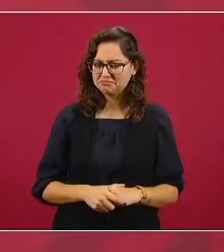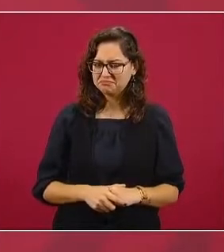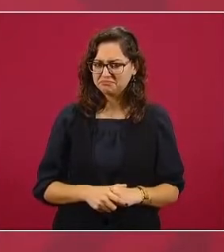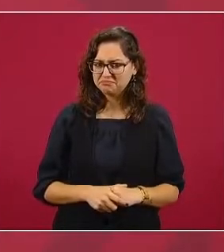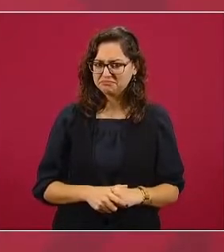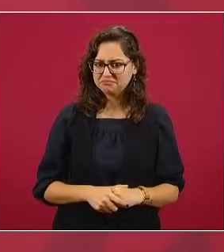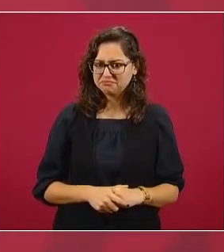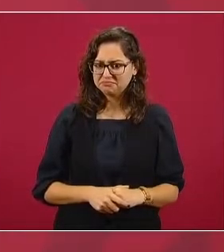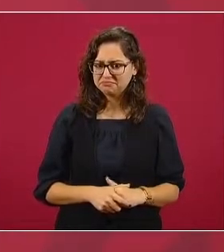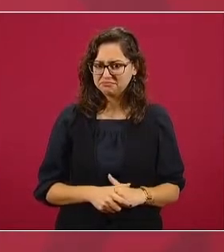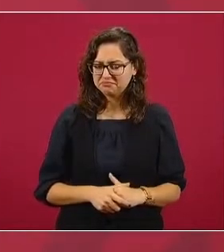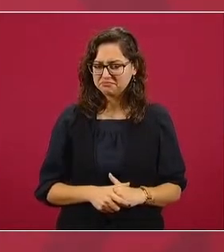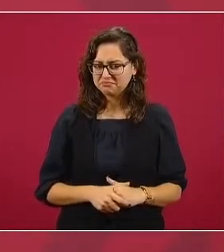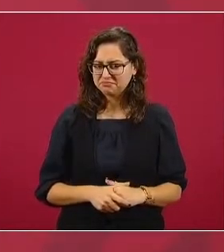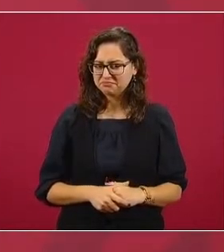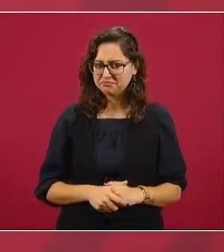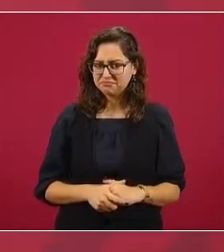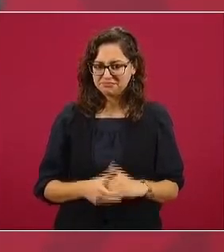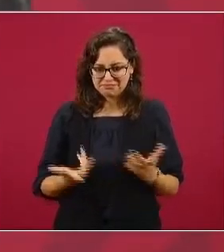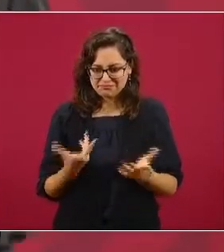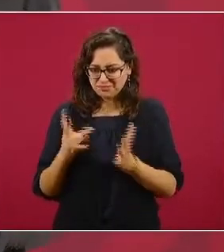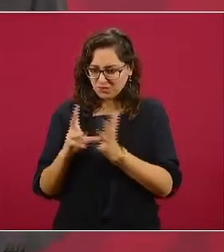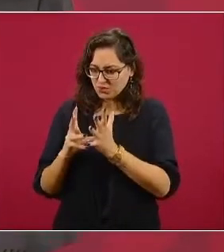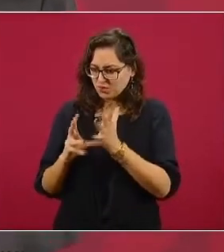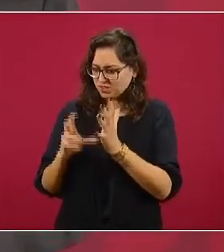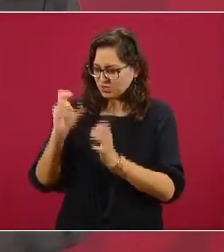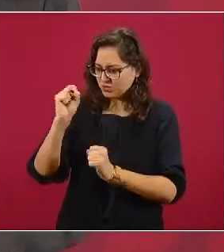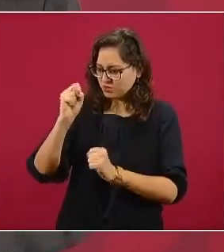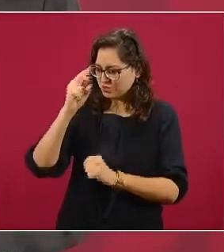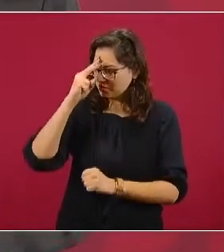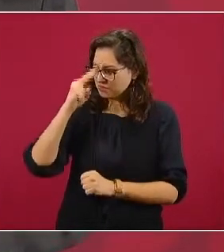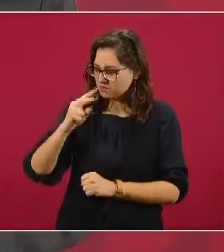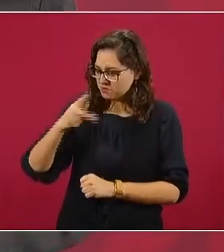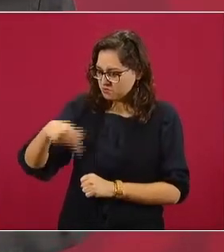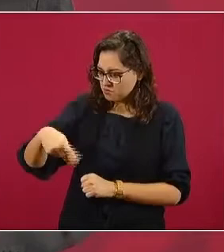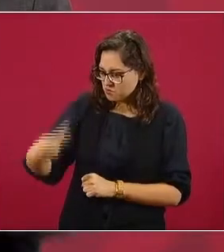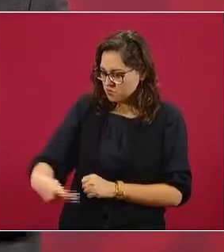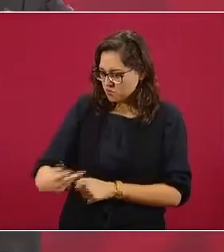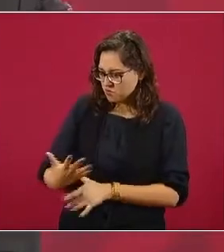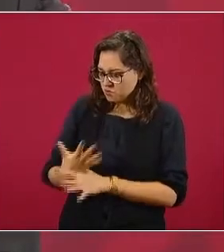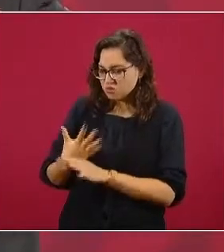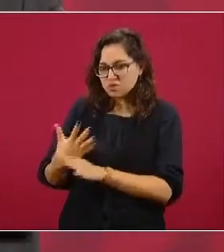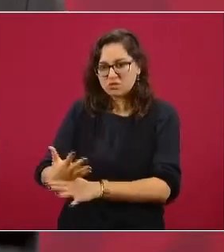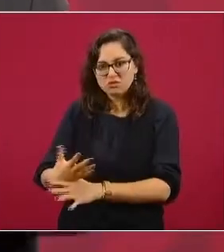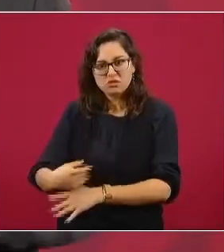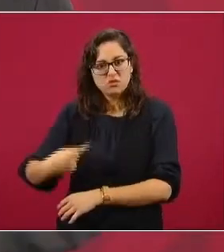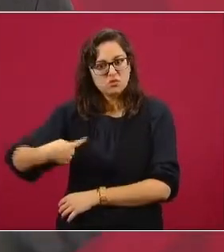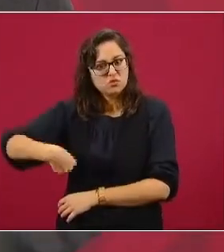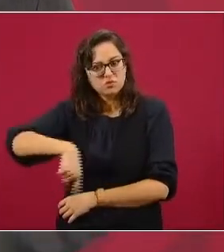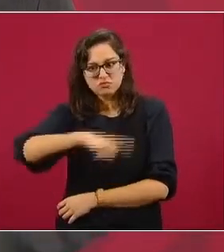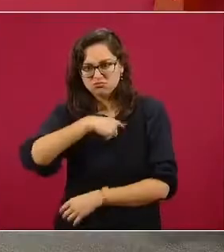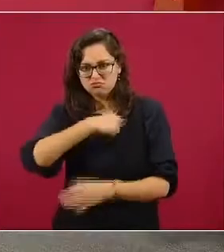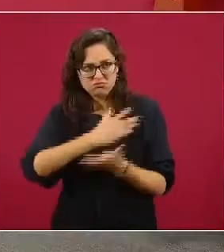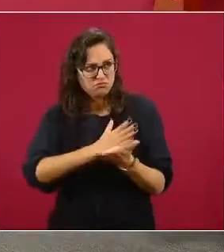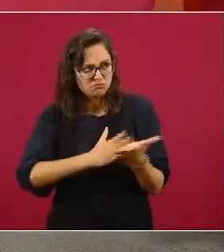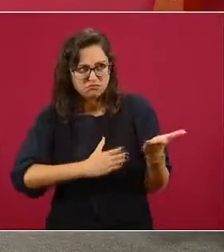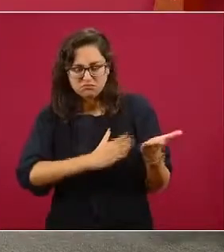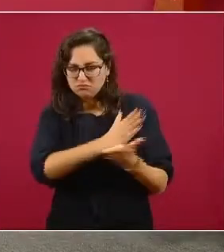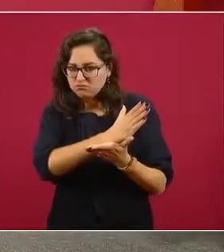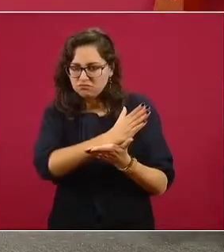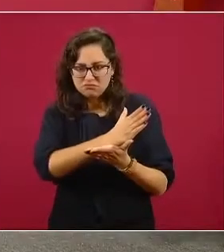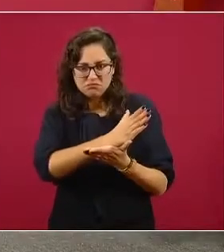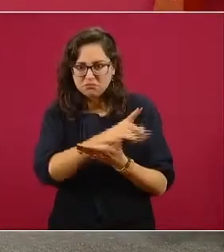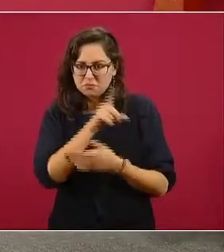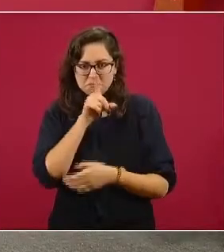Si nuestra Constitución establece que debemos ser